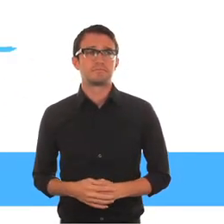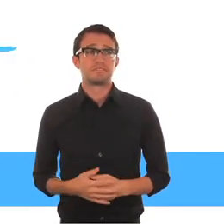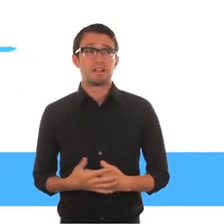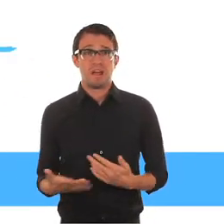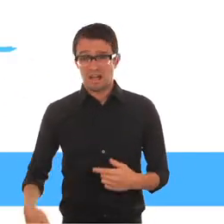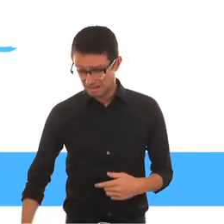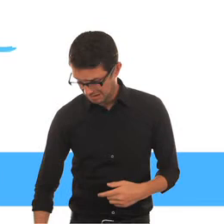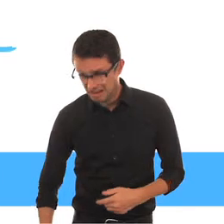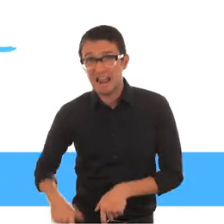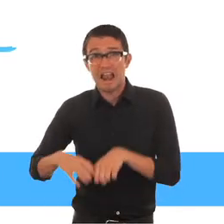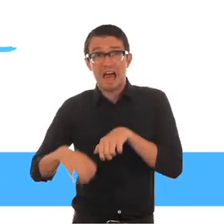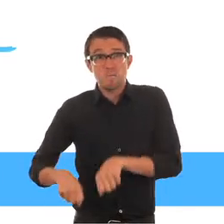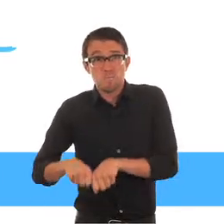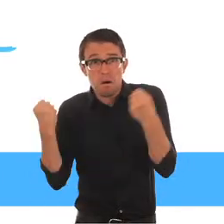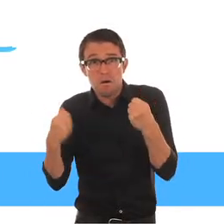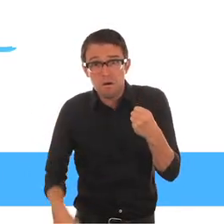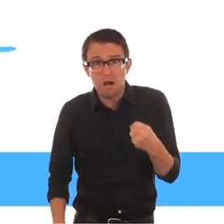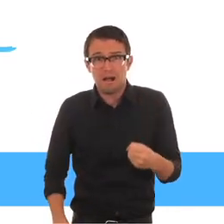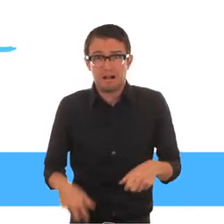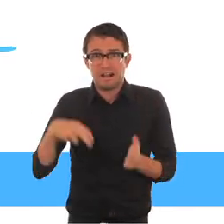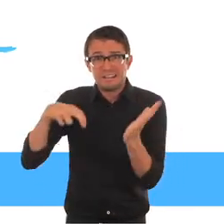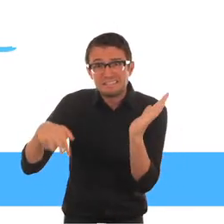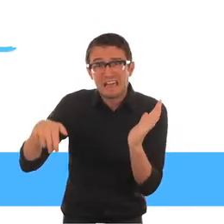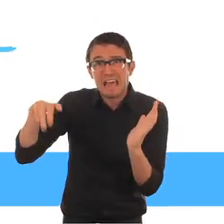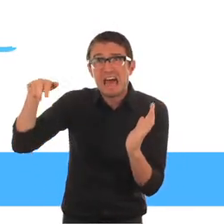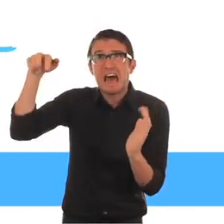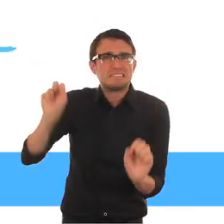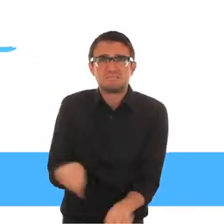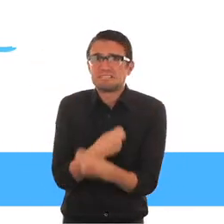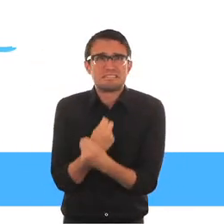Una persona con una pierna fracturada que intenta subir las escaleras.